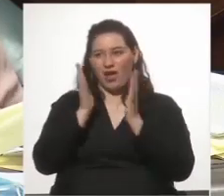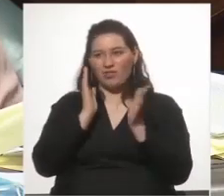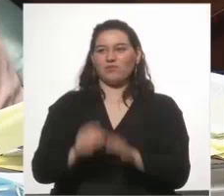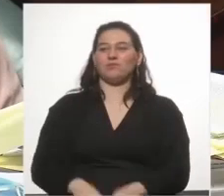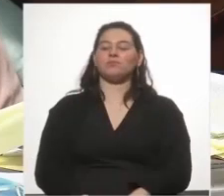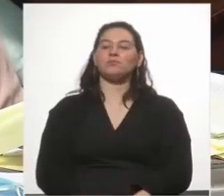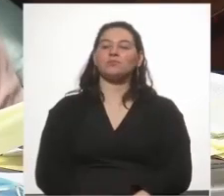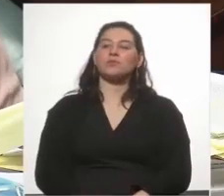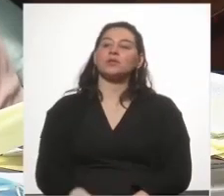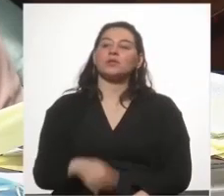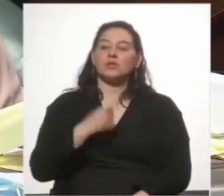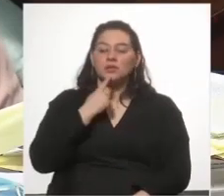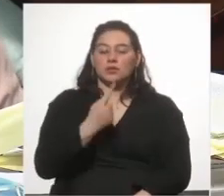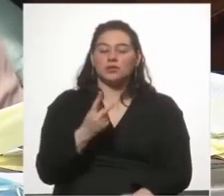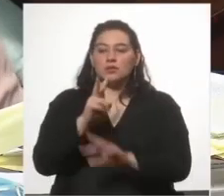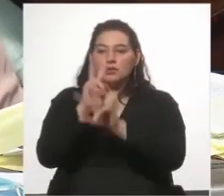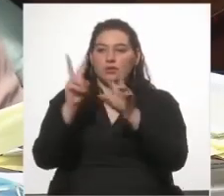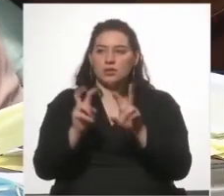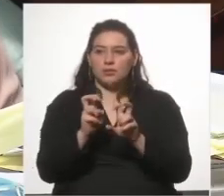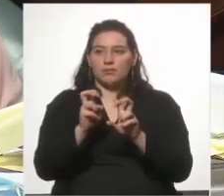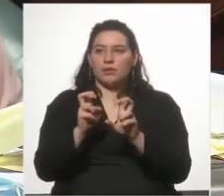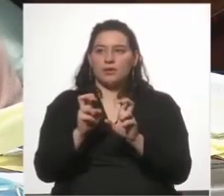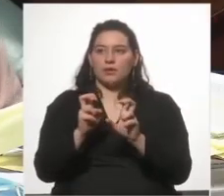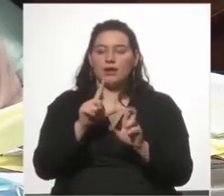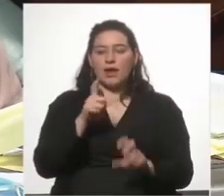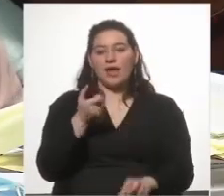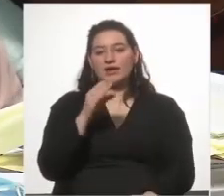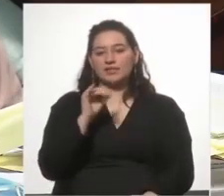y se refiere al principio de lascividad.